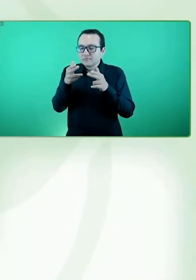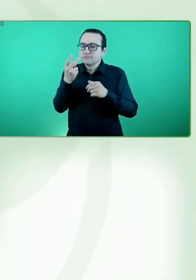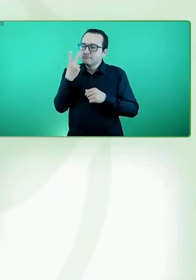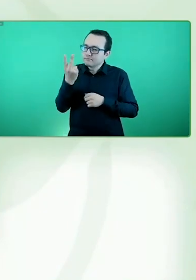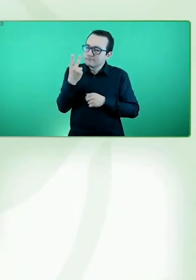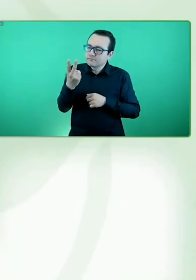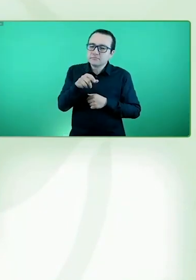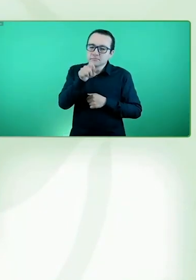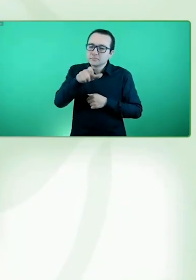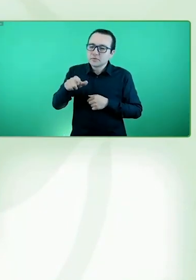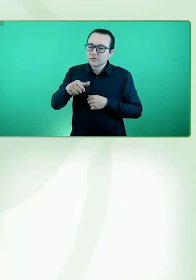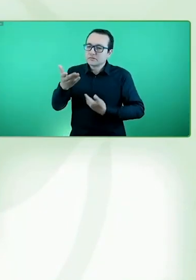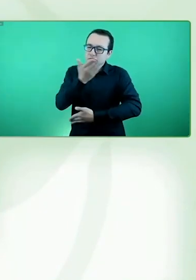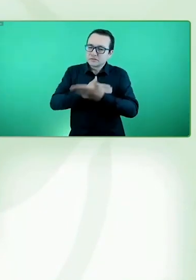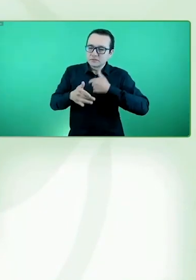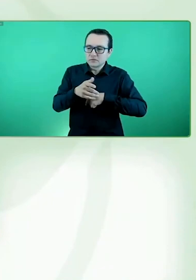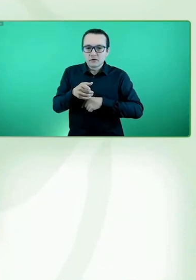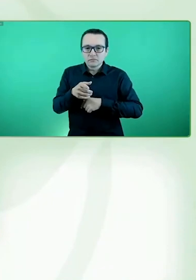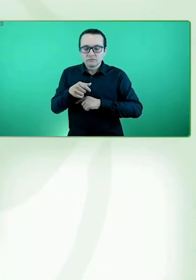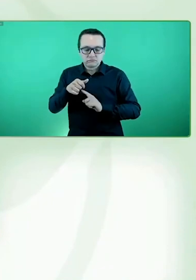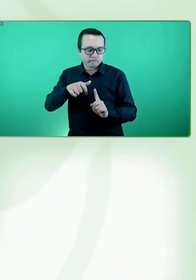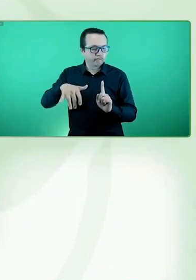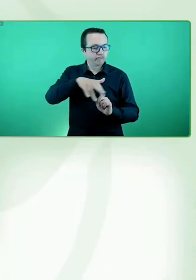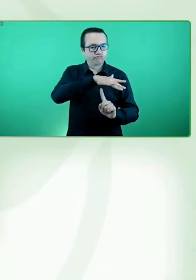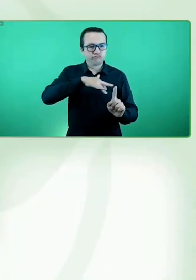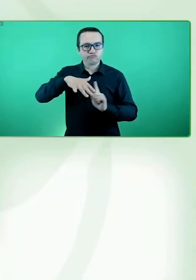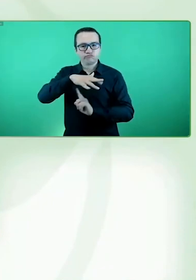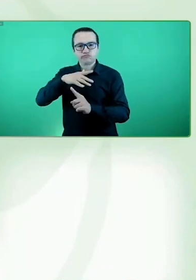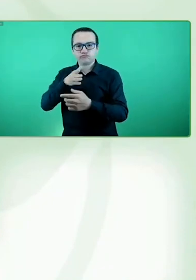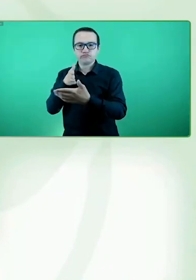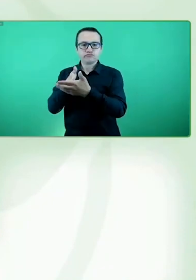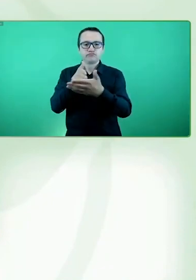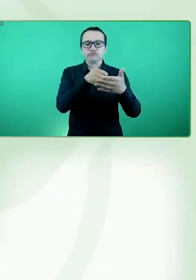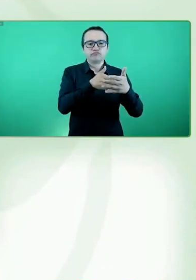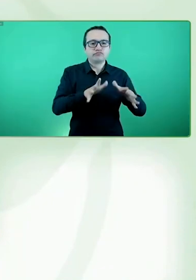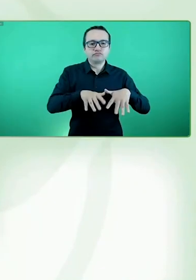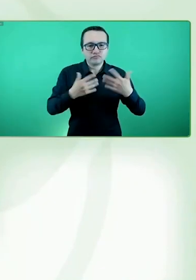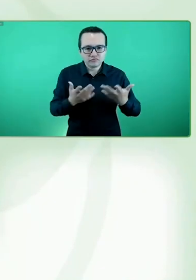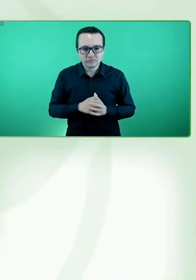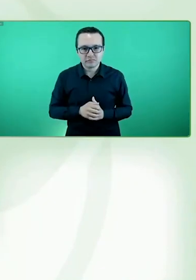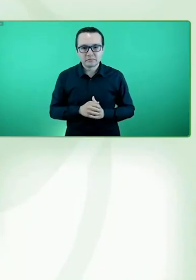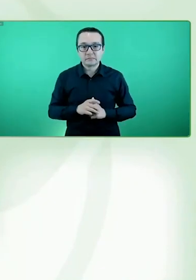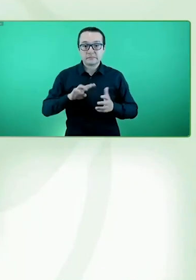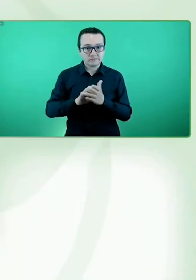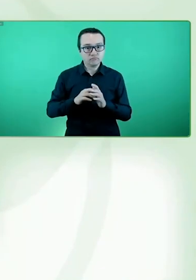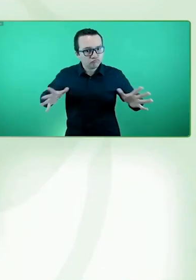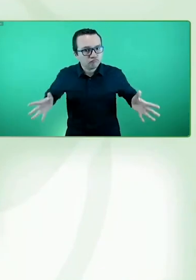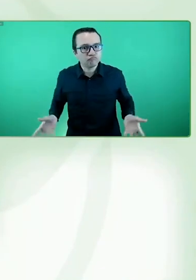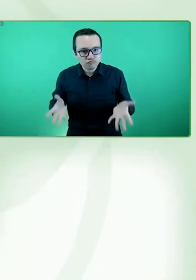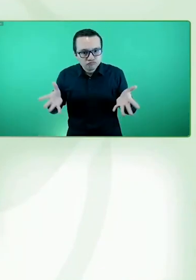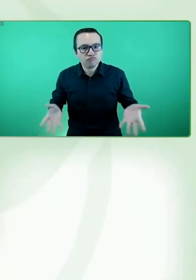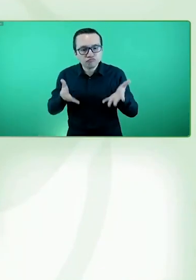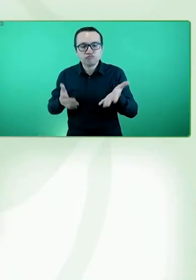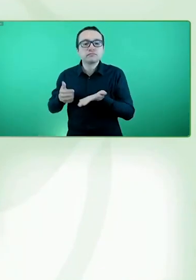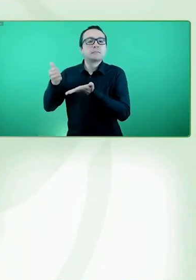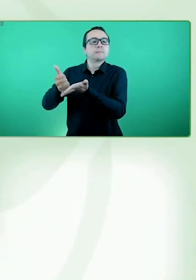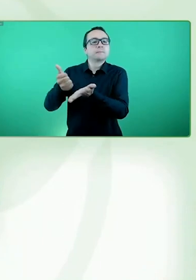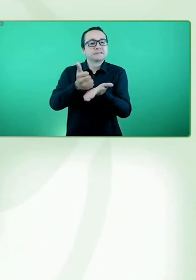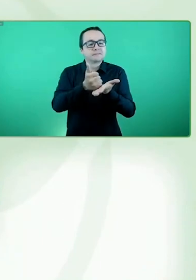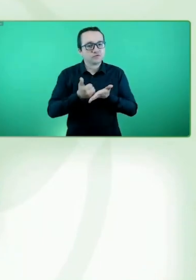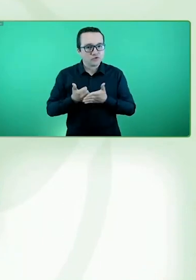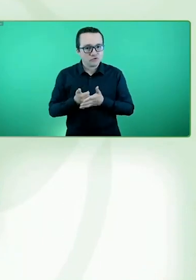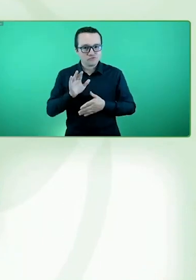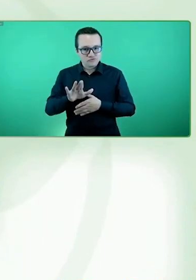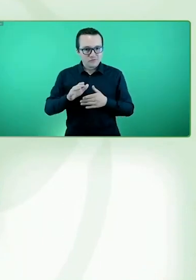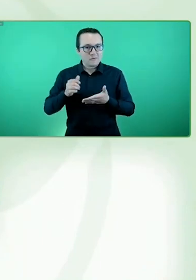señalaban, de promover la participación, y claro, en esta conferencia en la que hablamos de participación política, de